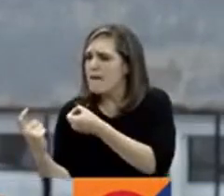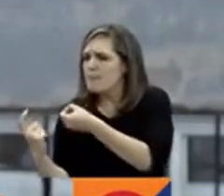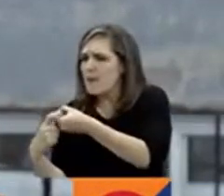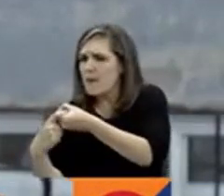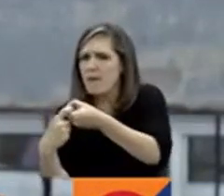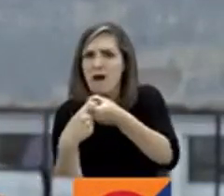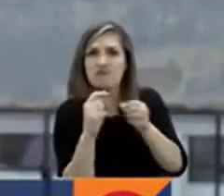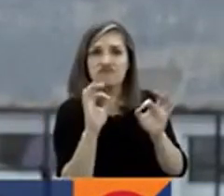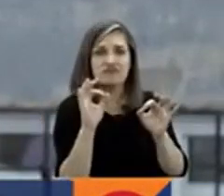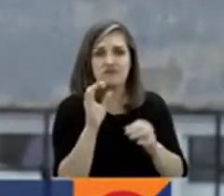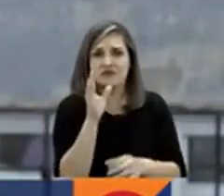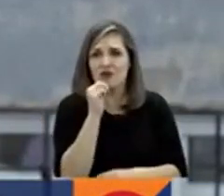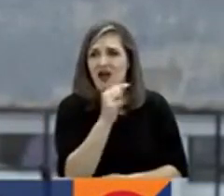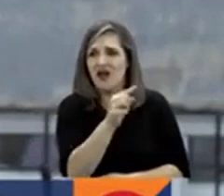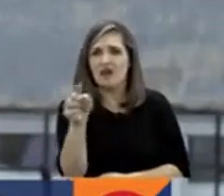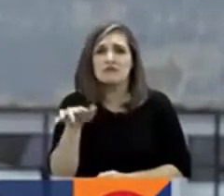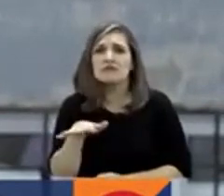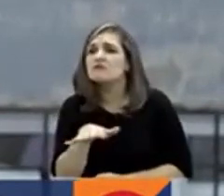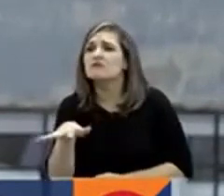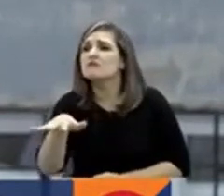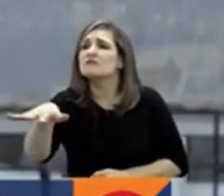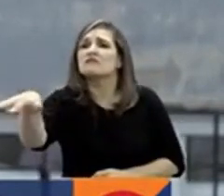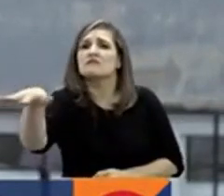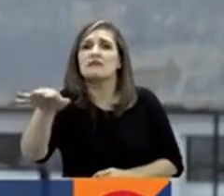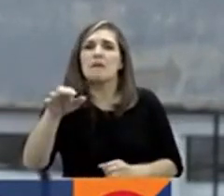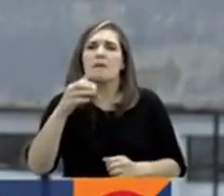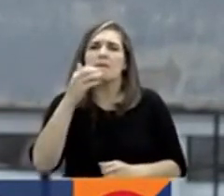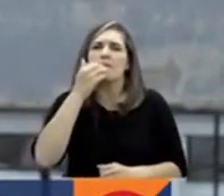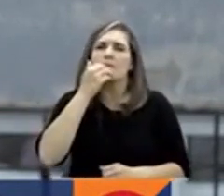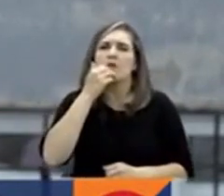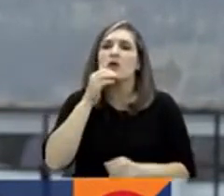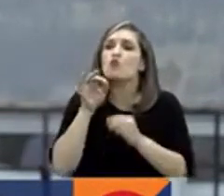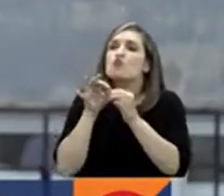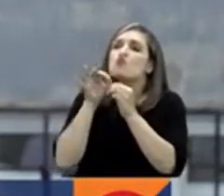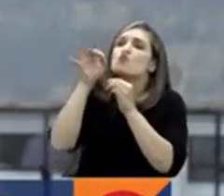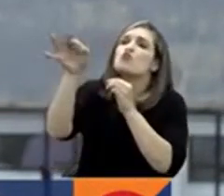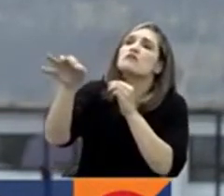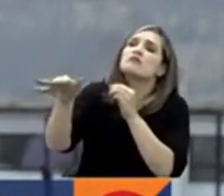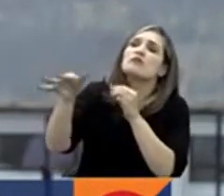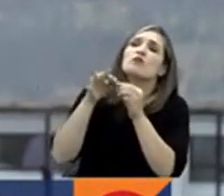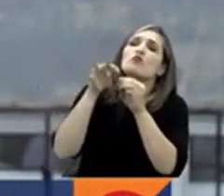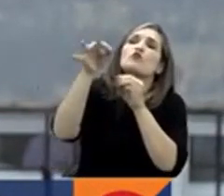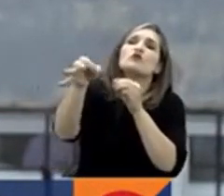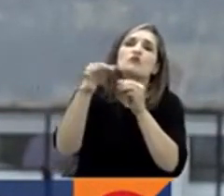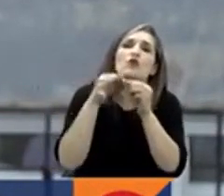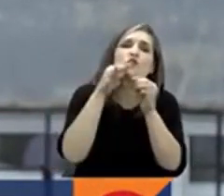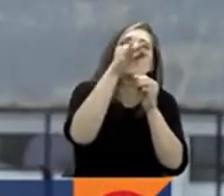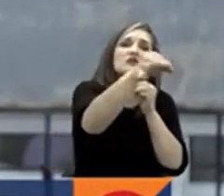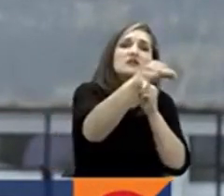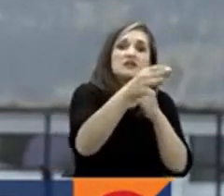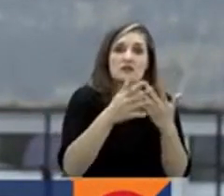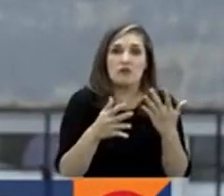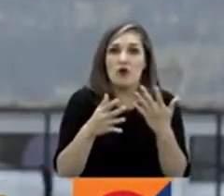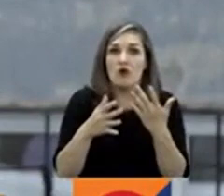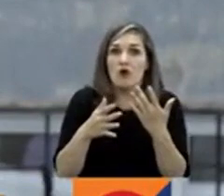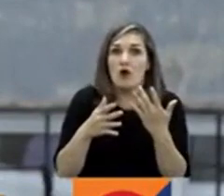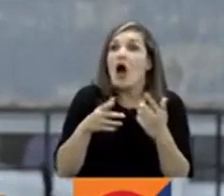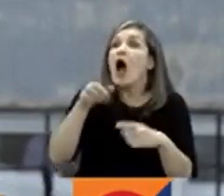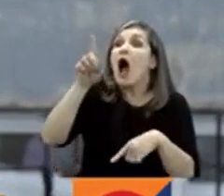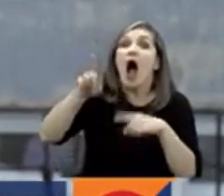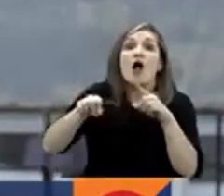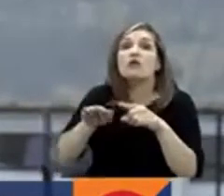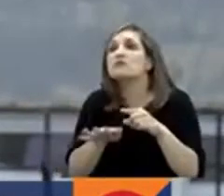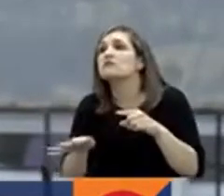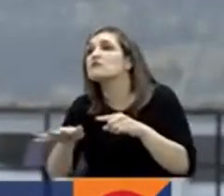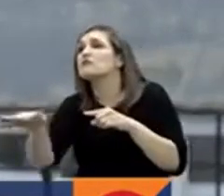sistema en ciertas zonas, por ejemplo, las áreas no municipalizadas, pero que si bien no son municipalizadas, hacen